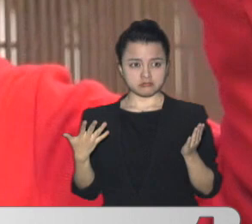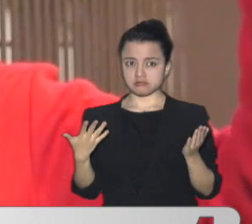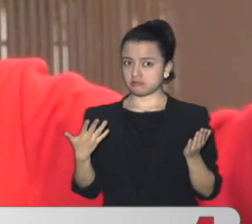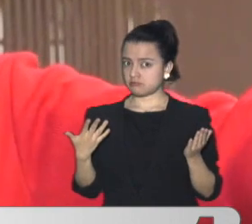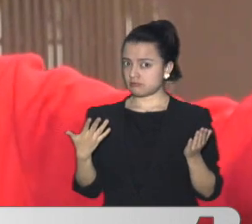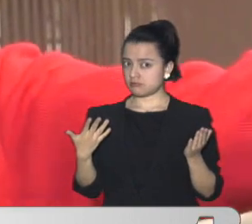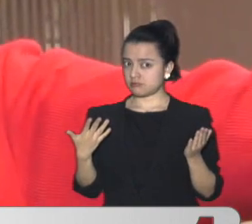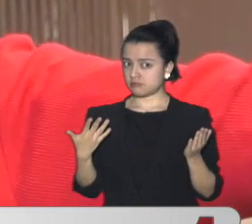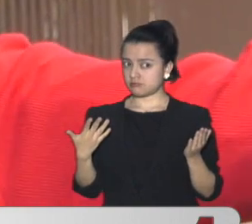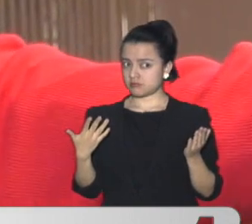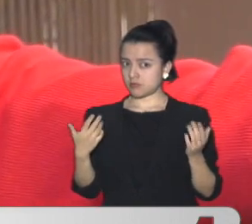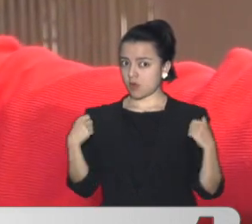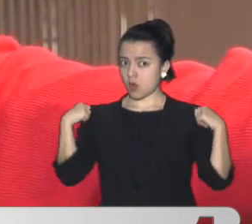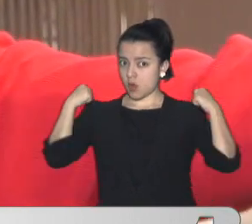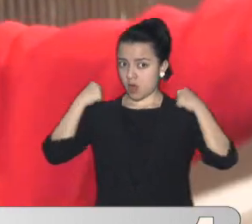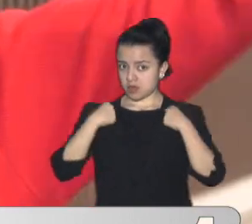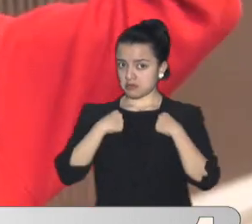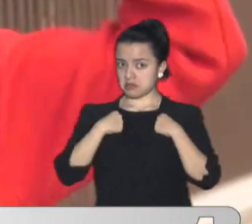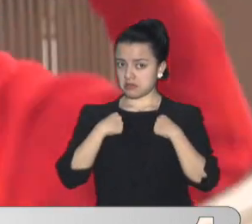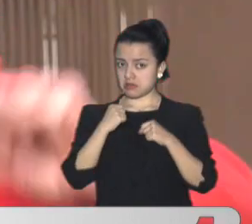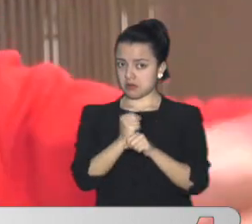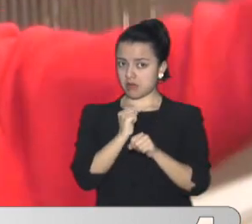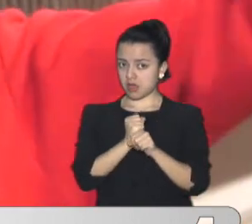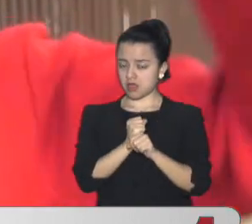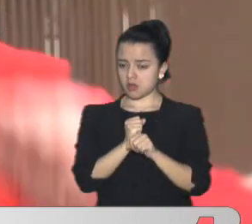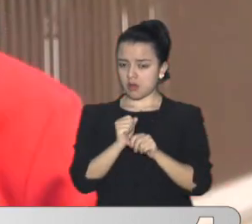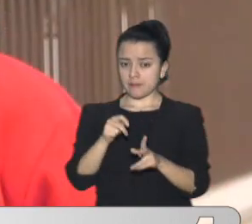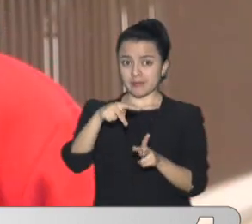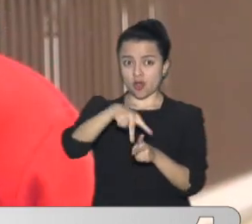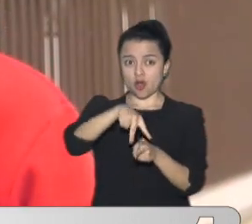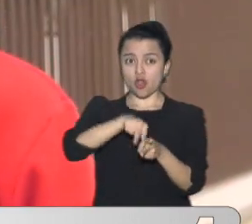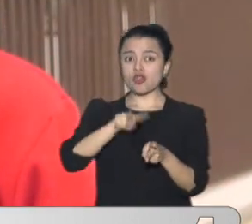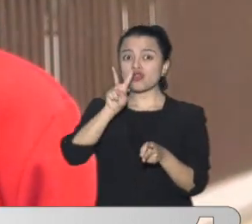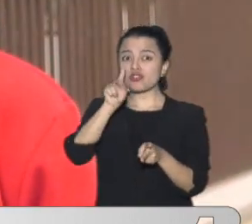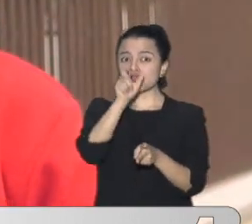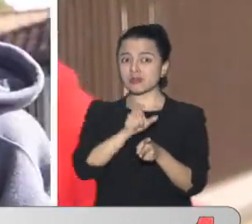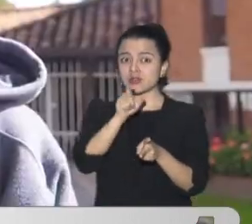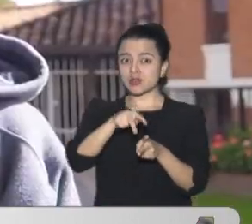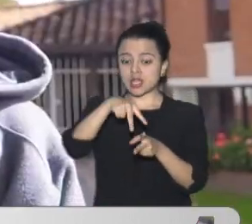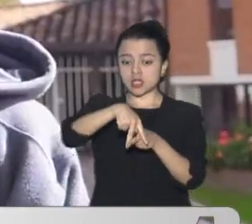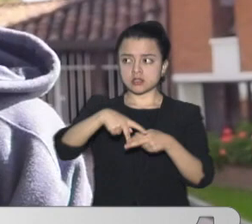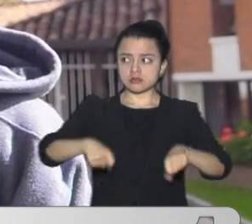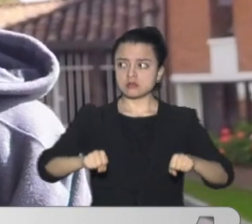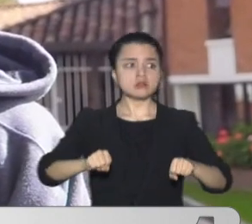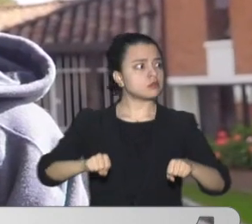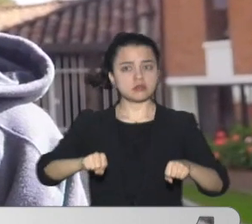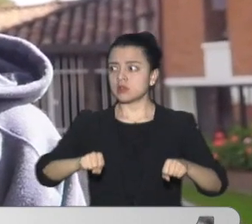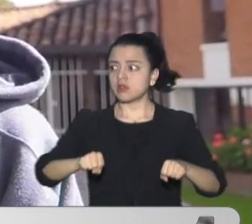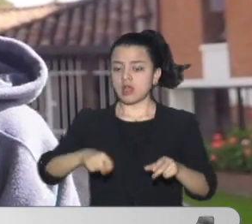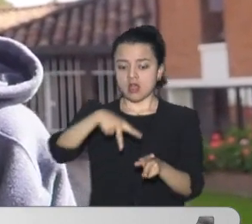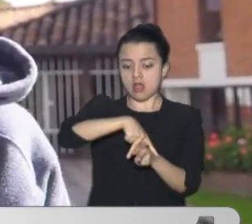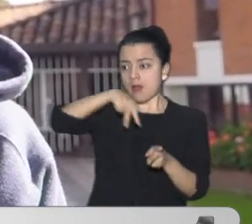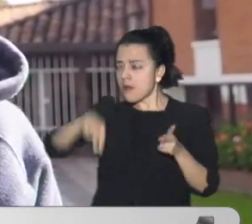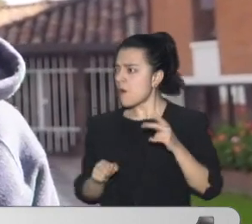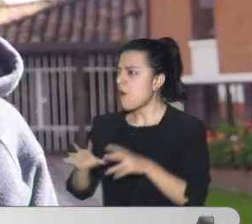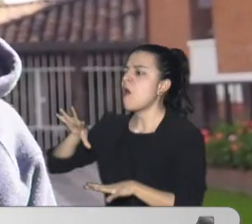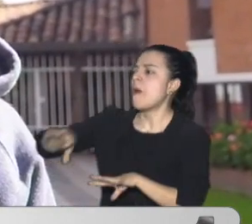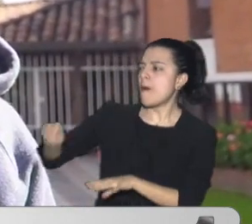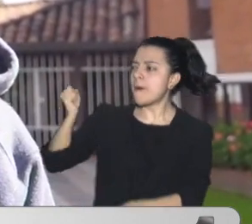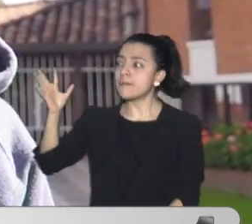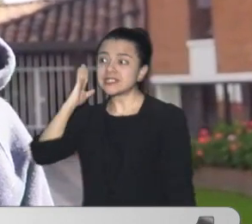pitado Roba el celular Y vuelve Y sigue con la moto Ha estado crítico Eso realmente